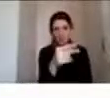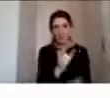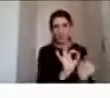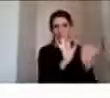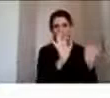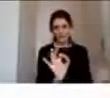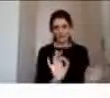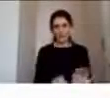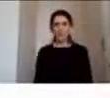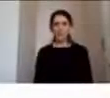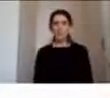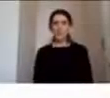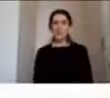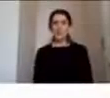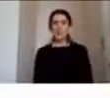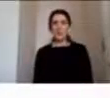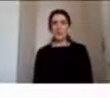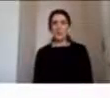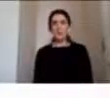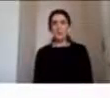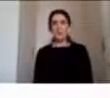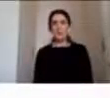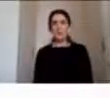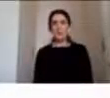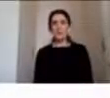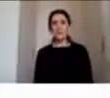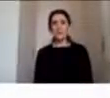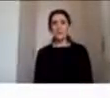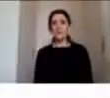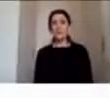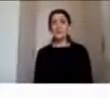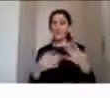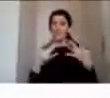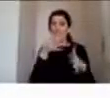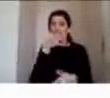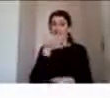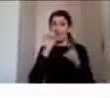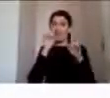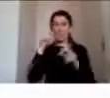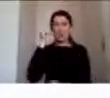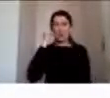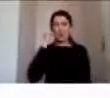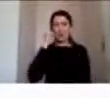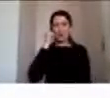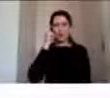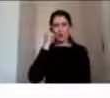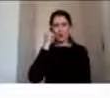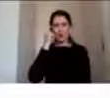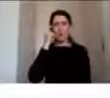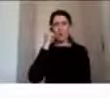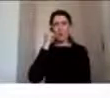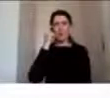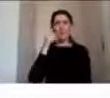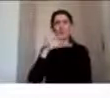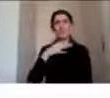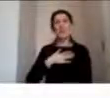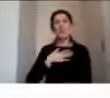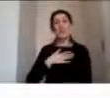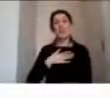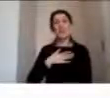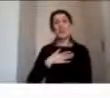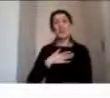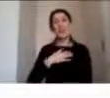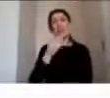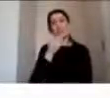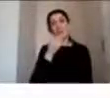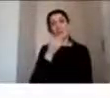habiéndoles hablado ya algo sobre los aspectos cognitivos quiero volver a lo que mencioné en un principio que tiene que ver con considerar el factor psicológico